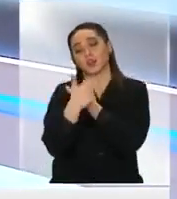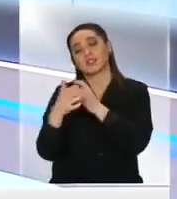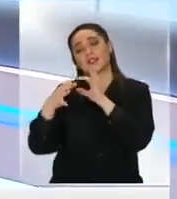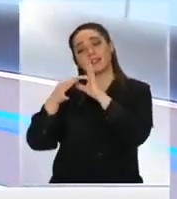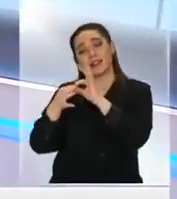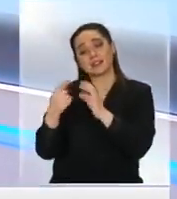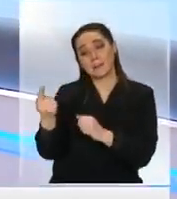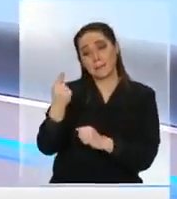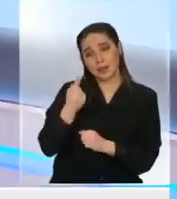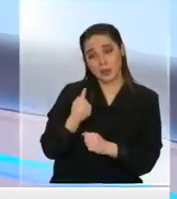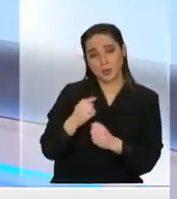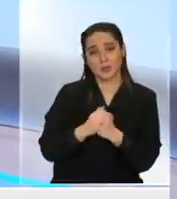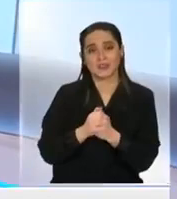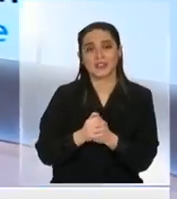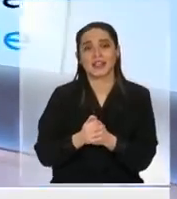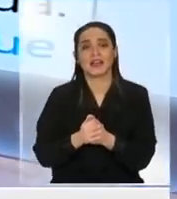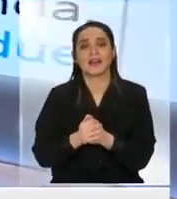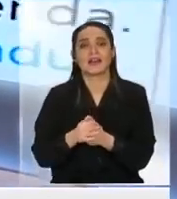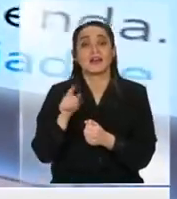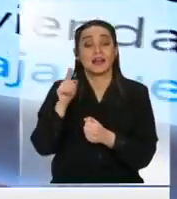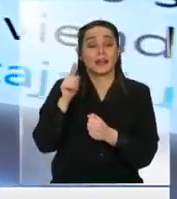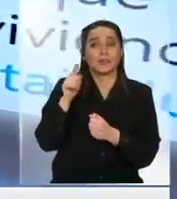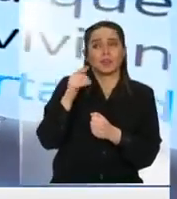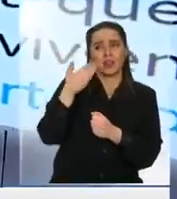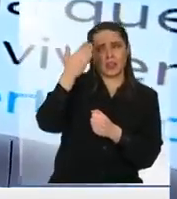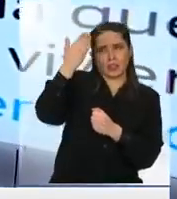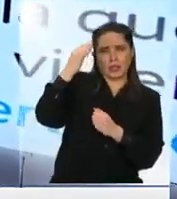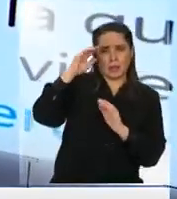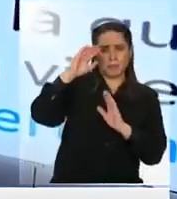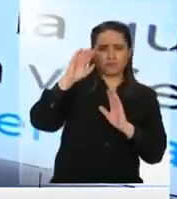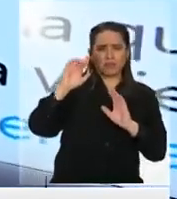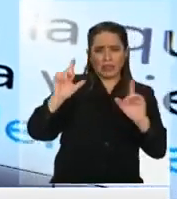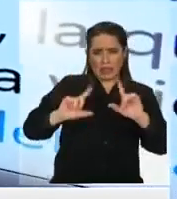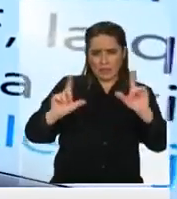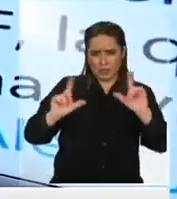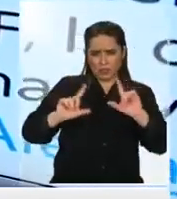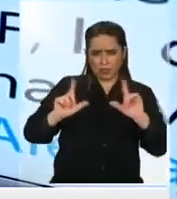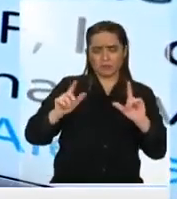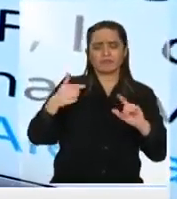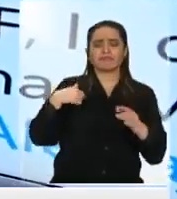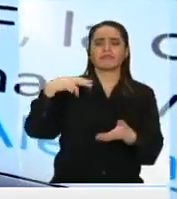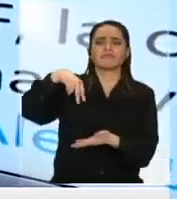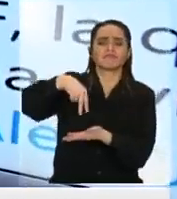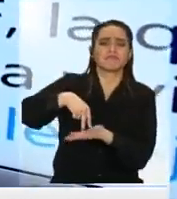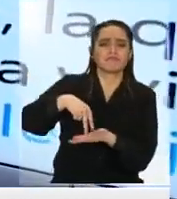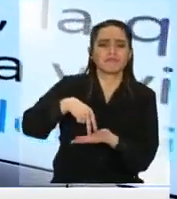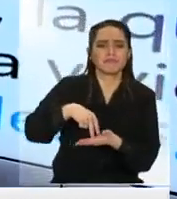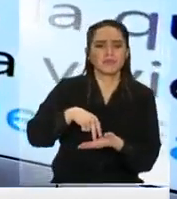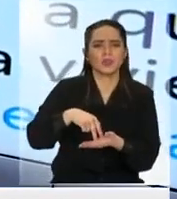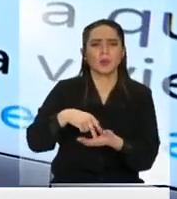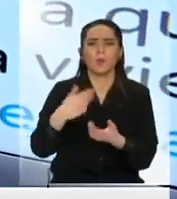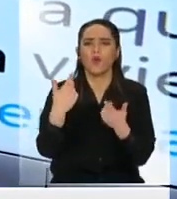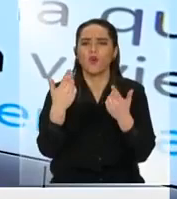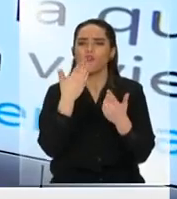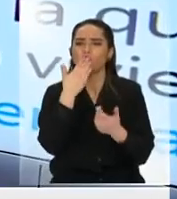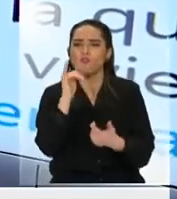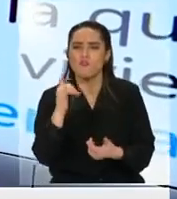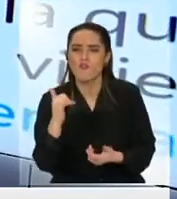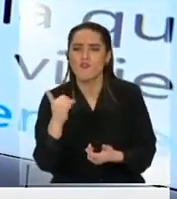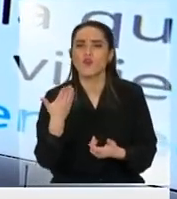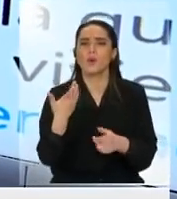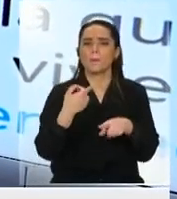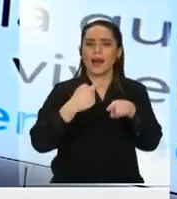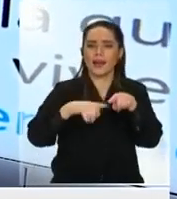pregunta también gracias a la producción. El otro día en un programa de televisión hicieron una mofa de este tema de los créditos